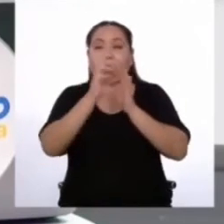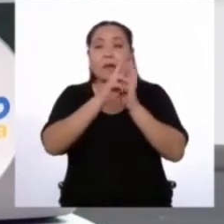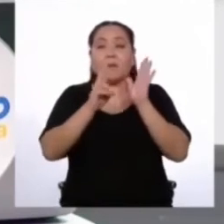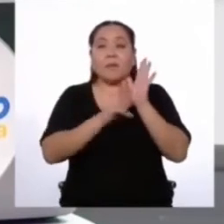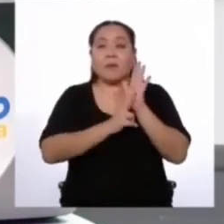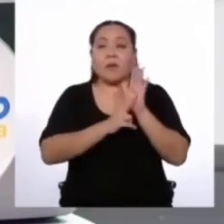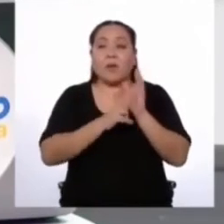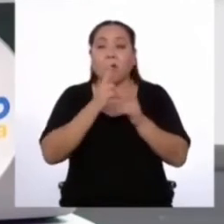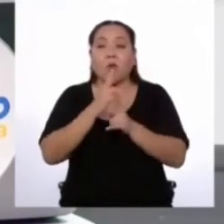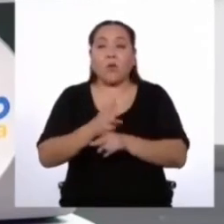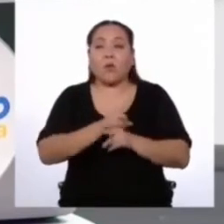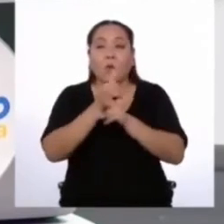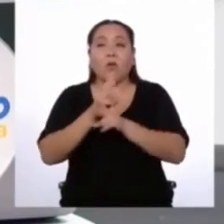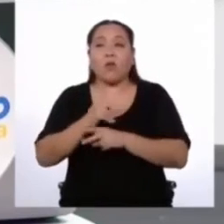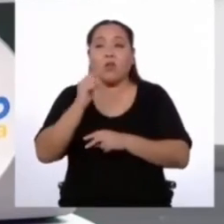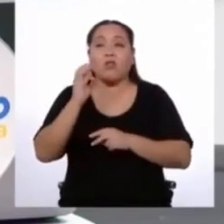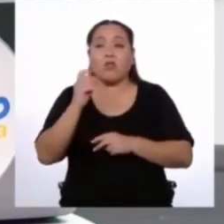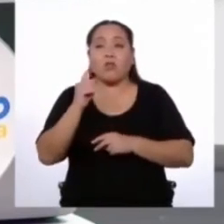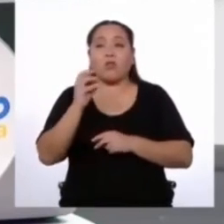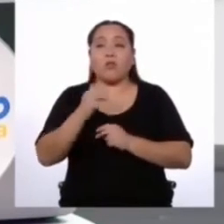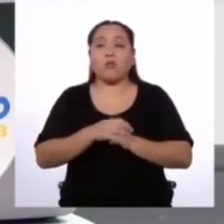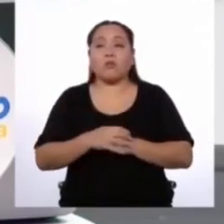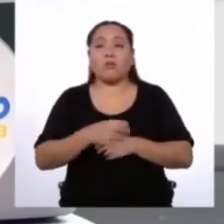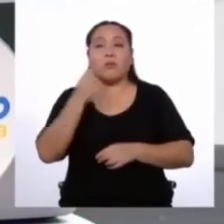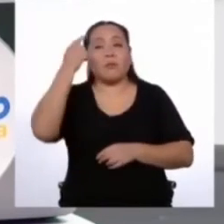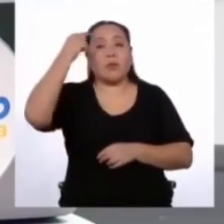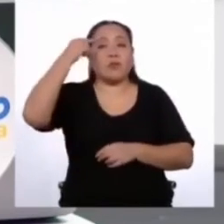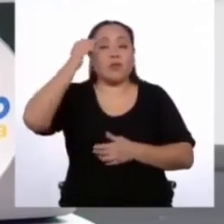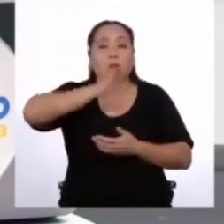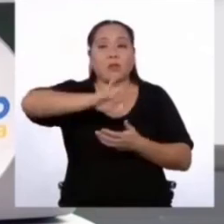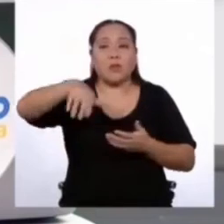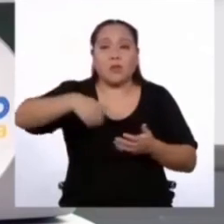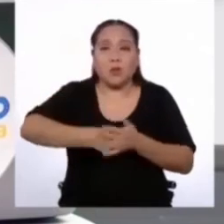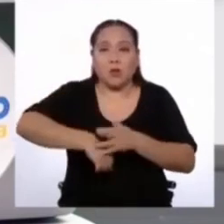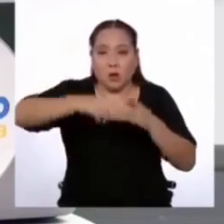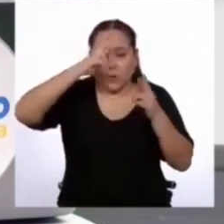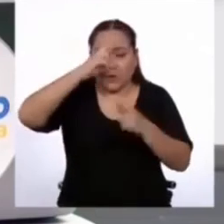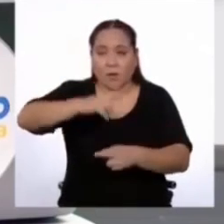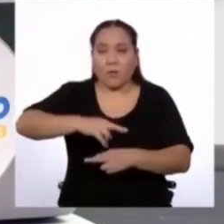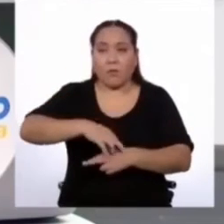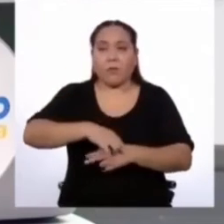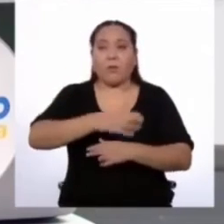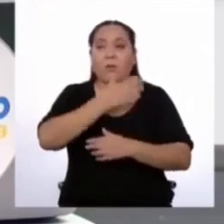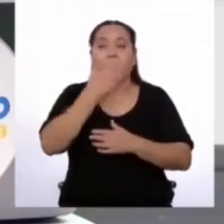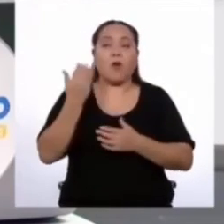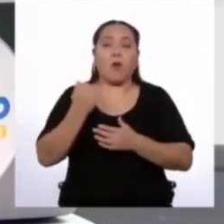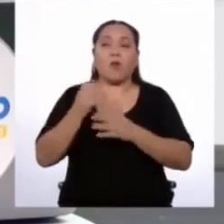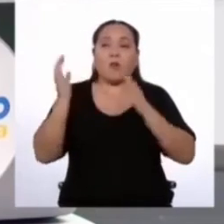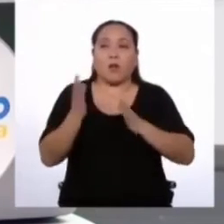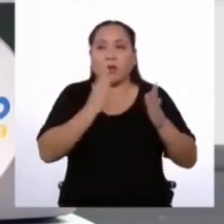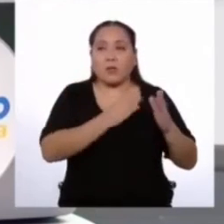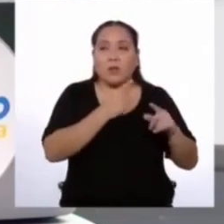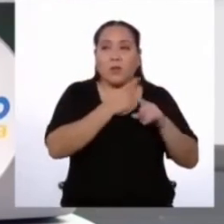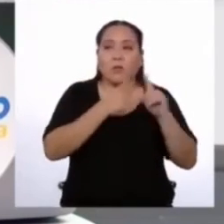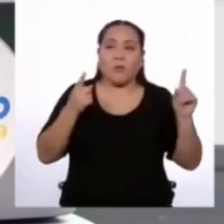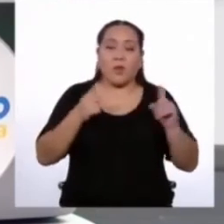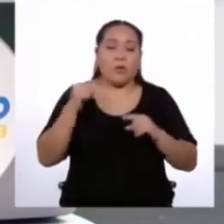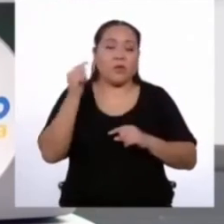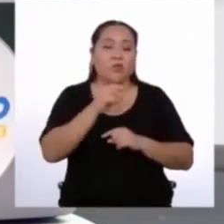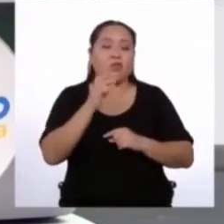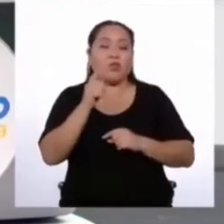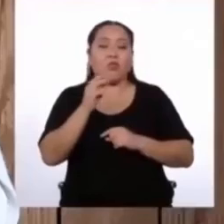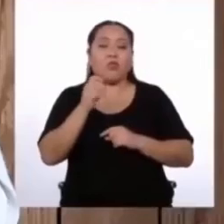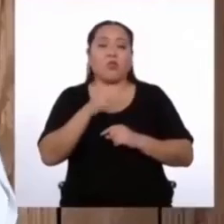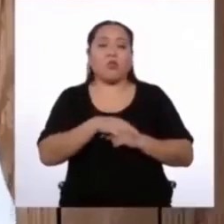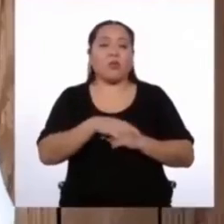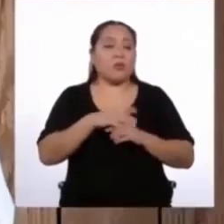Totó y seguro que, si todos cumplimos, vamos a estar más organizados. Pero, sobre todo, Totó estará mejor